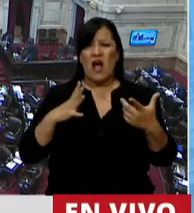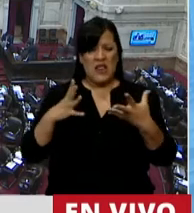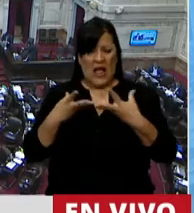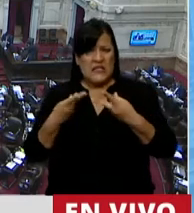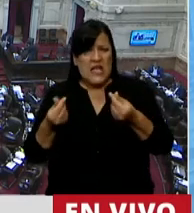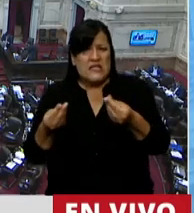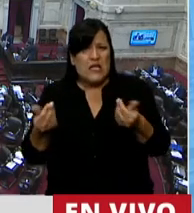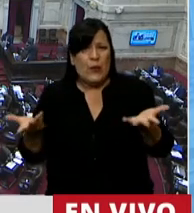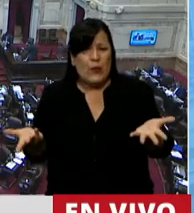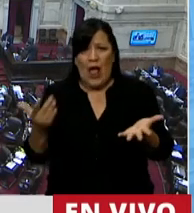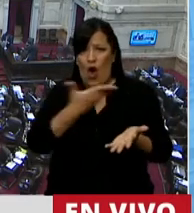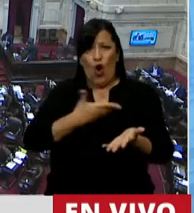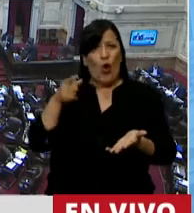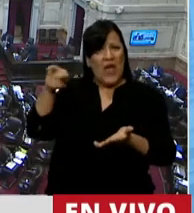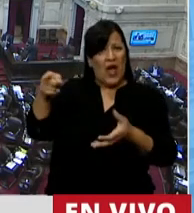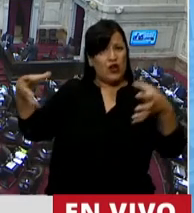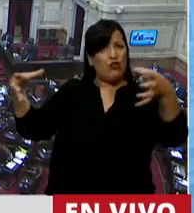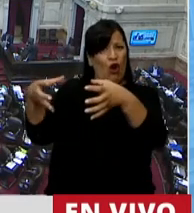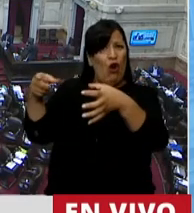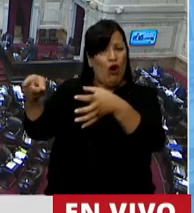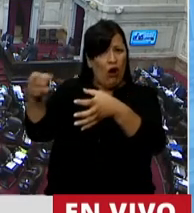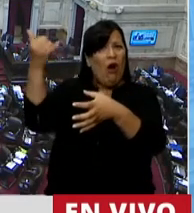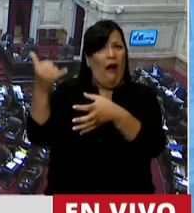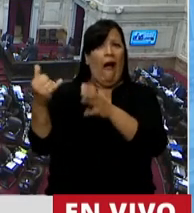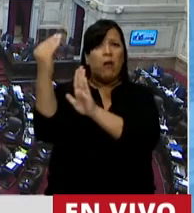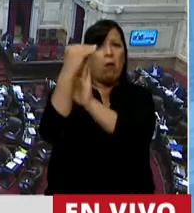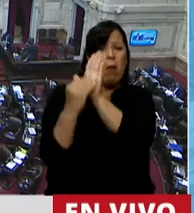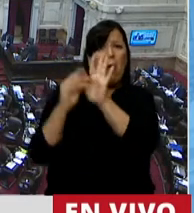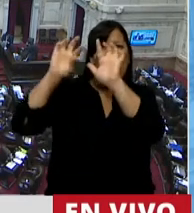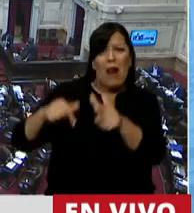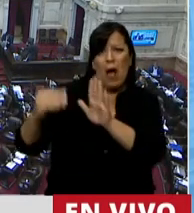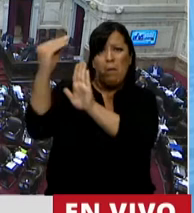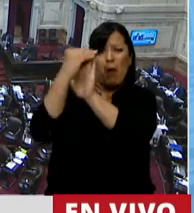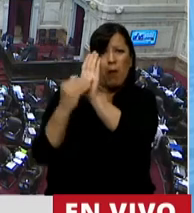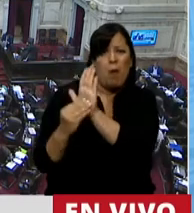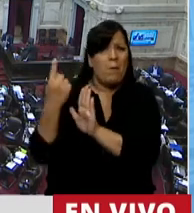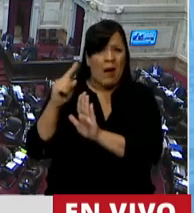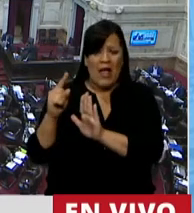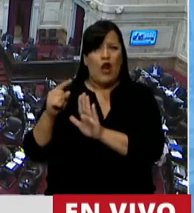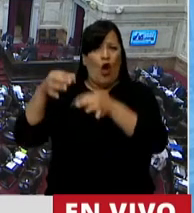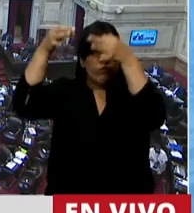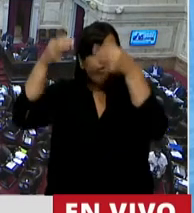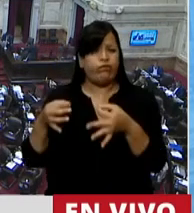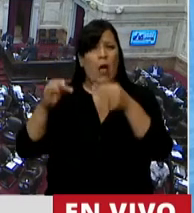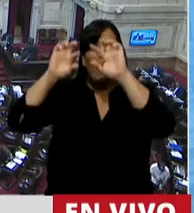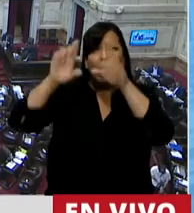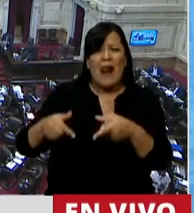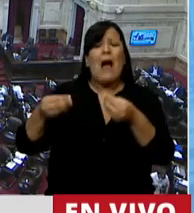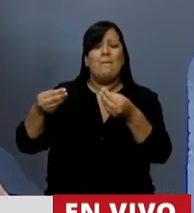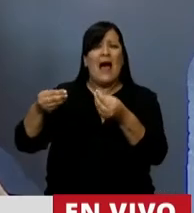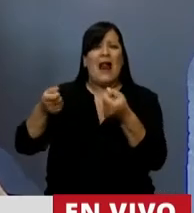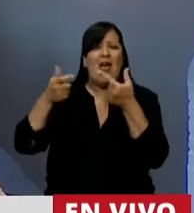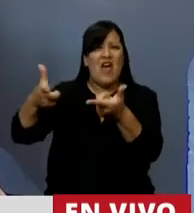de un gobierno que tiene su agenda, pero que no tiene un plan para encontrar las